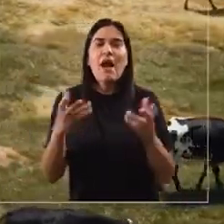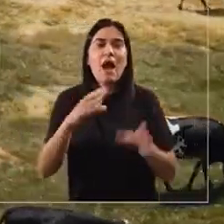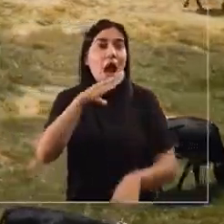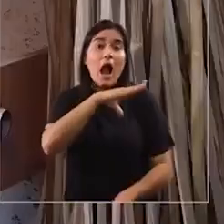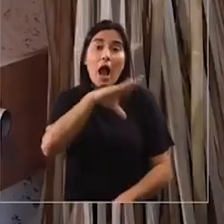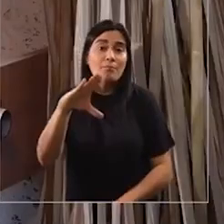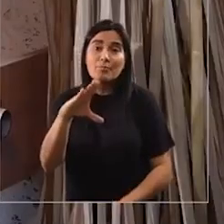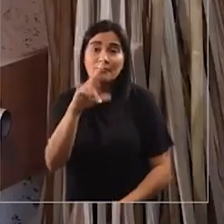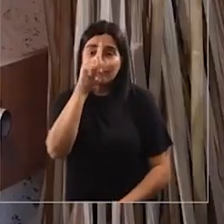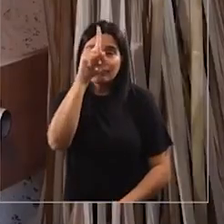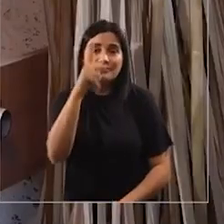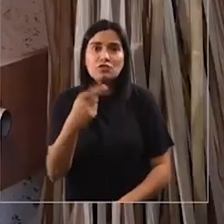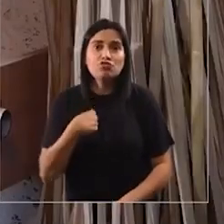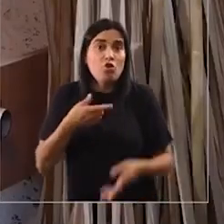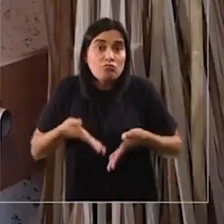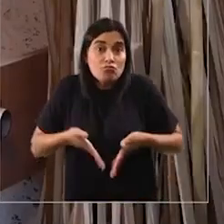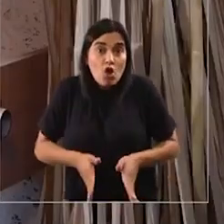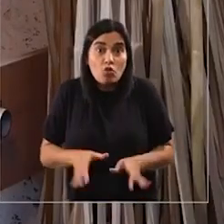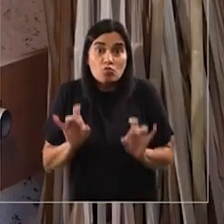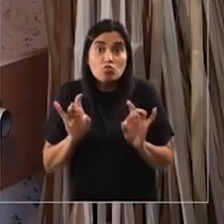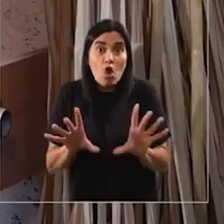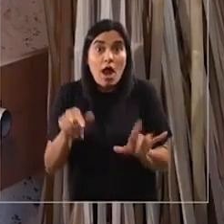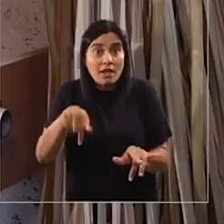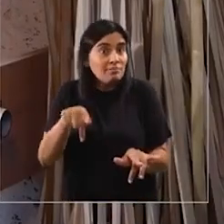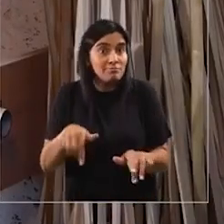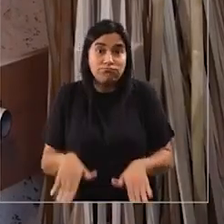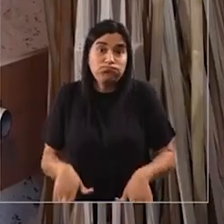Yo nací aquí y me crié aquí.